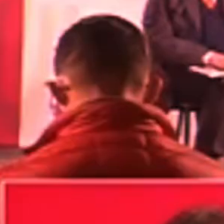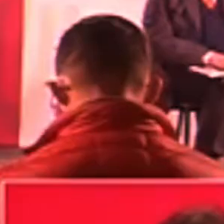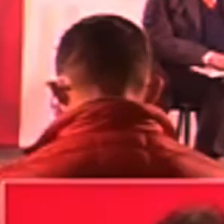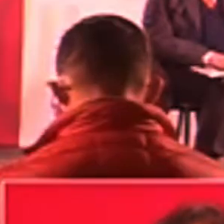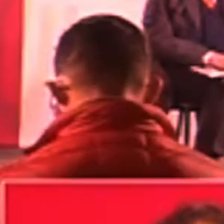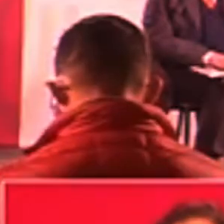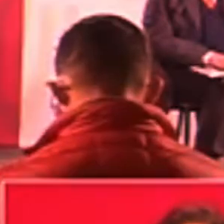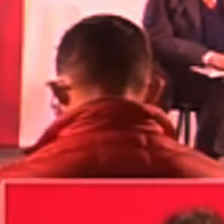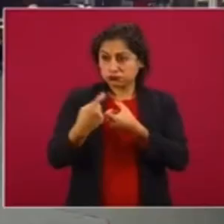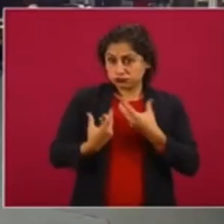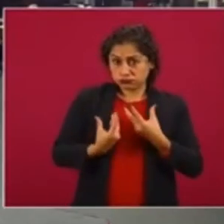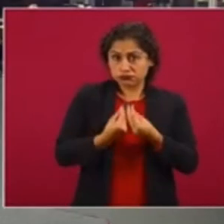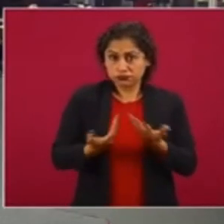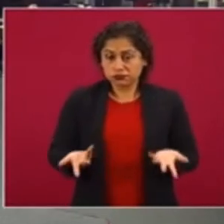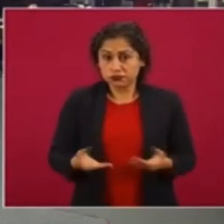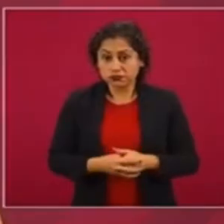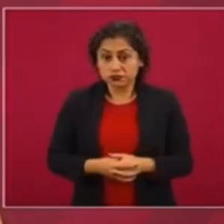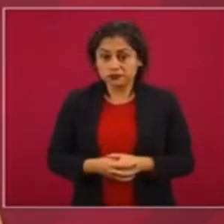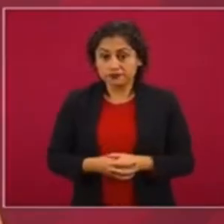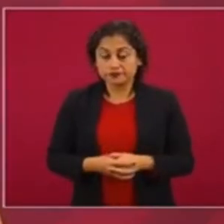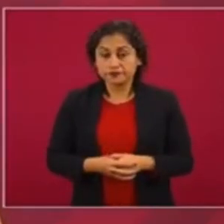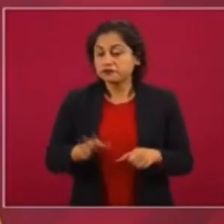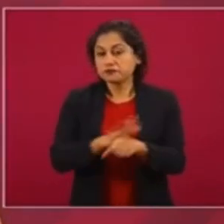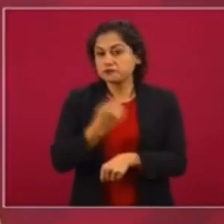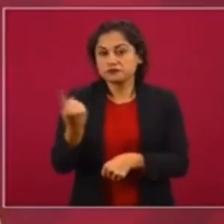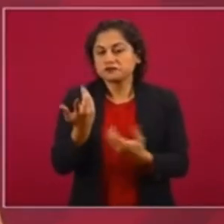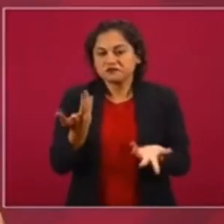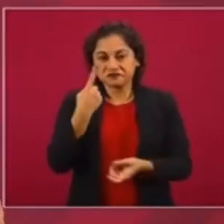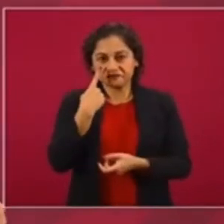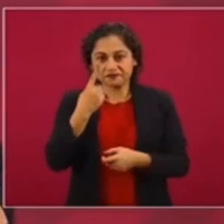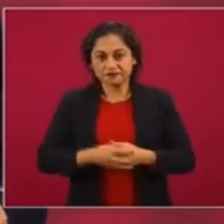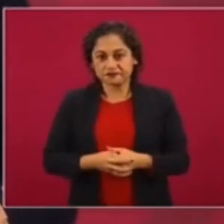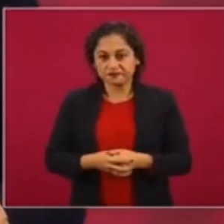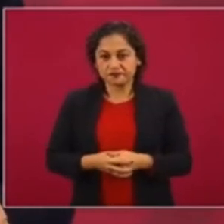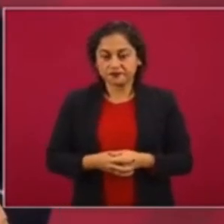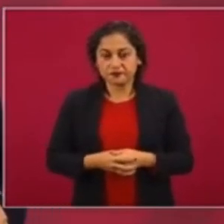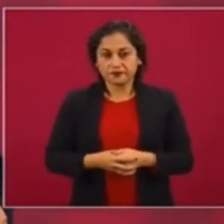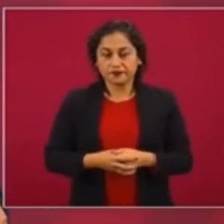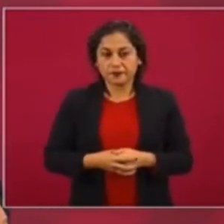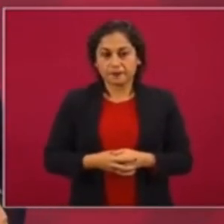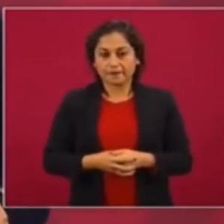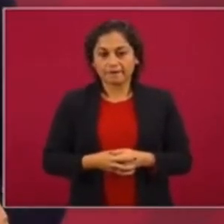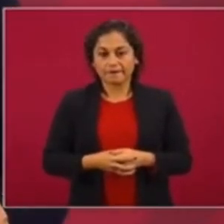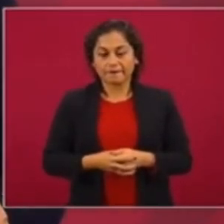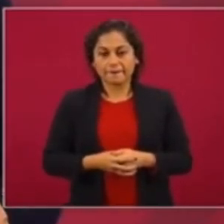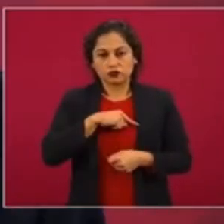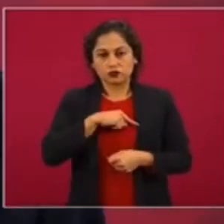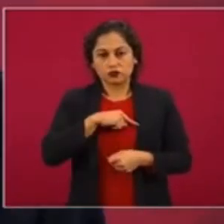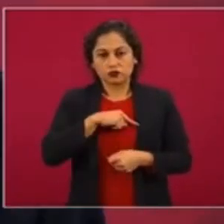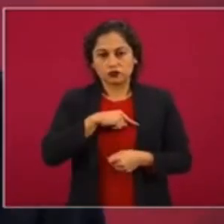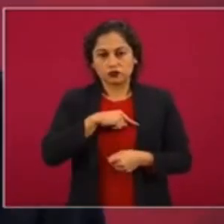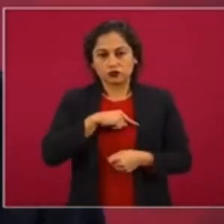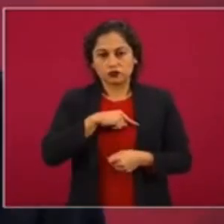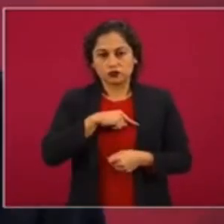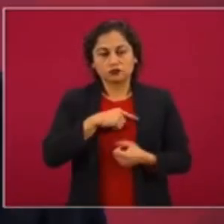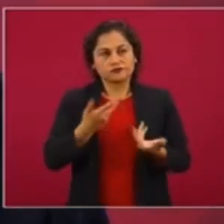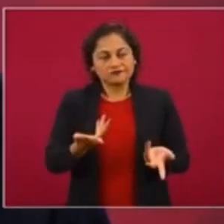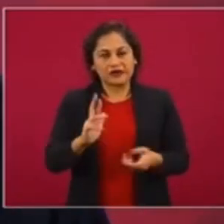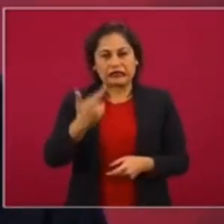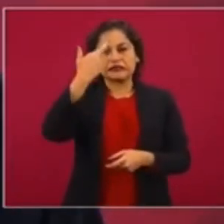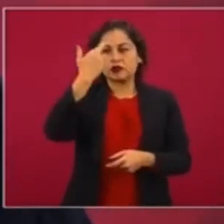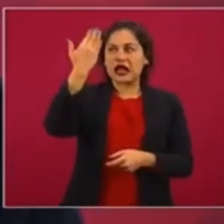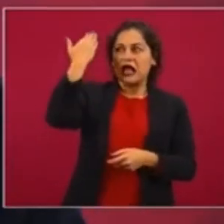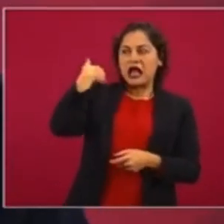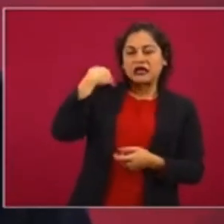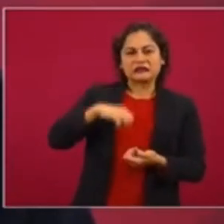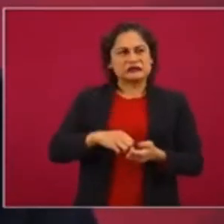nosotros, algunos están con nosotros, porque no podemos quedarnos anclados en los